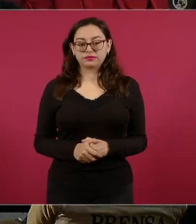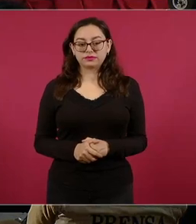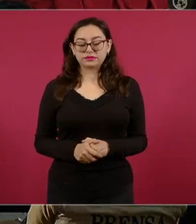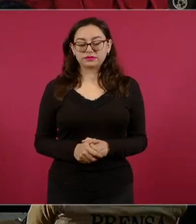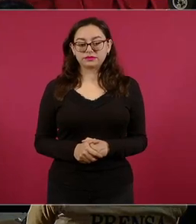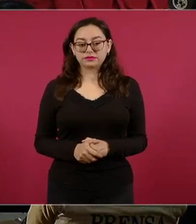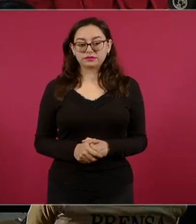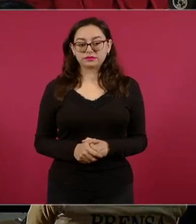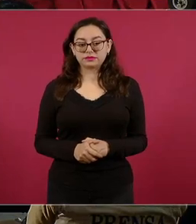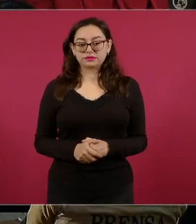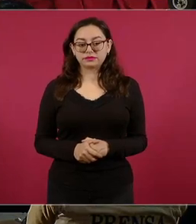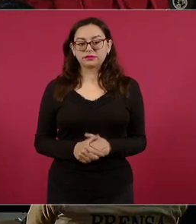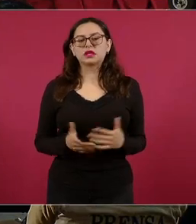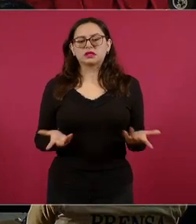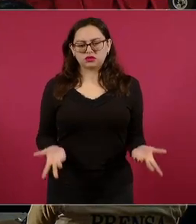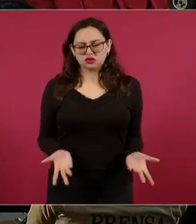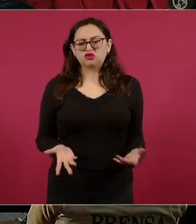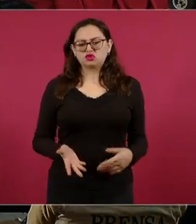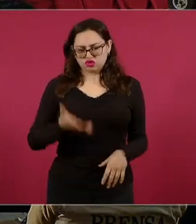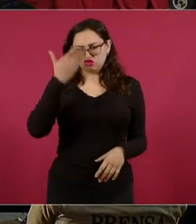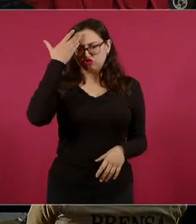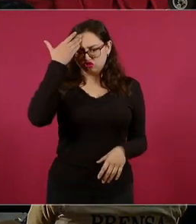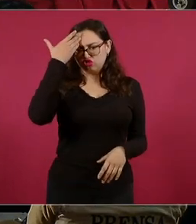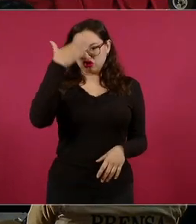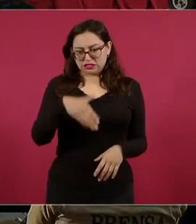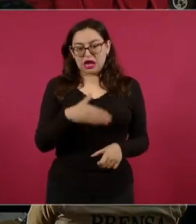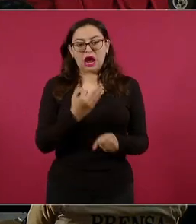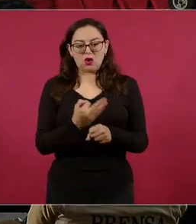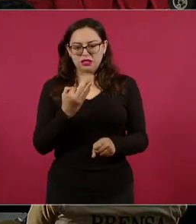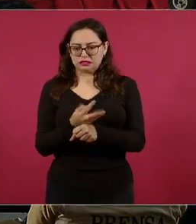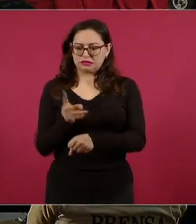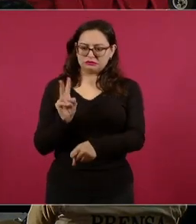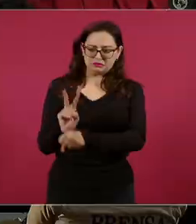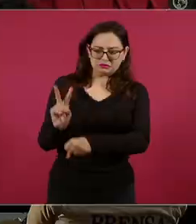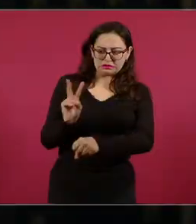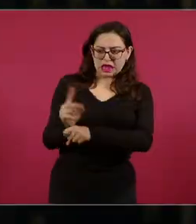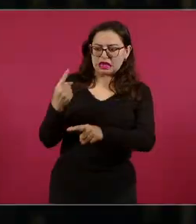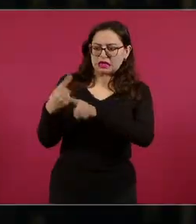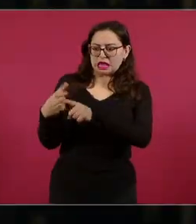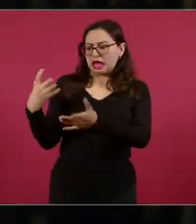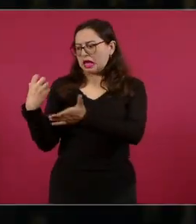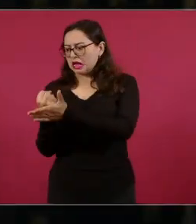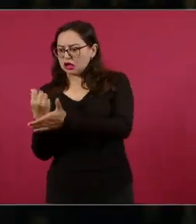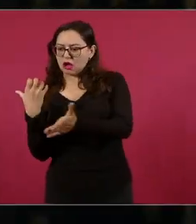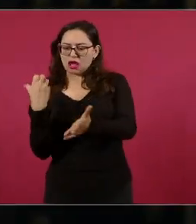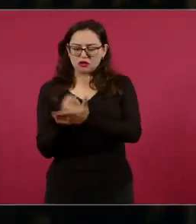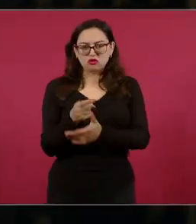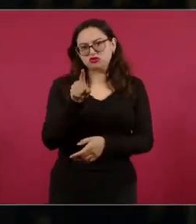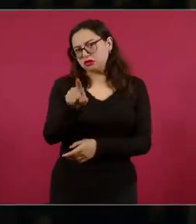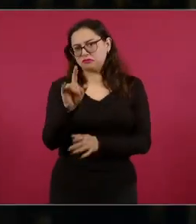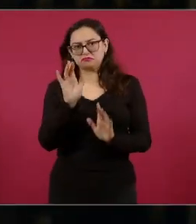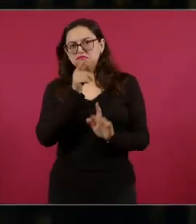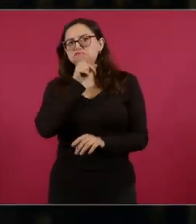esperar a que se conozcan los resultados definitivos y que salgan las actas, el pronunciamiento que ha dicho, pero yo quisiera